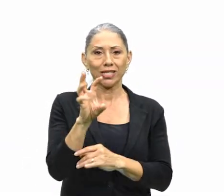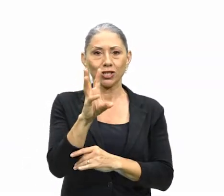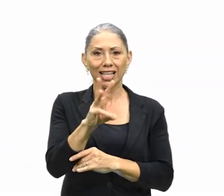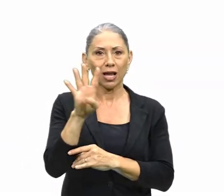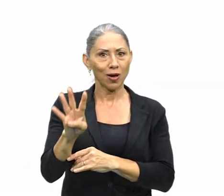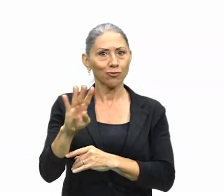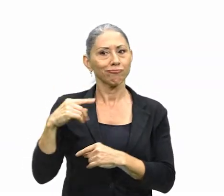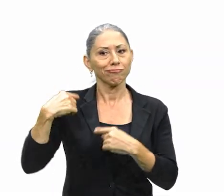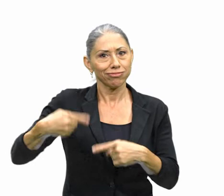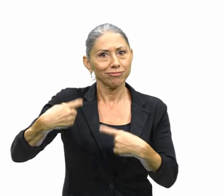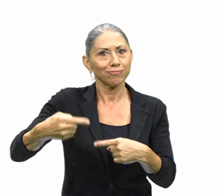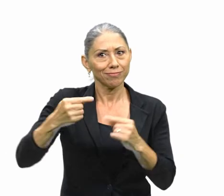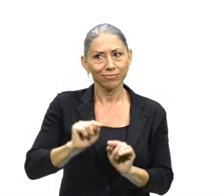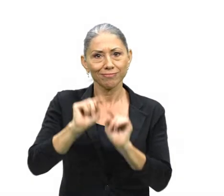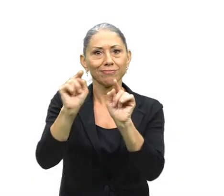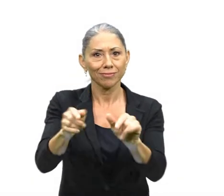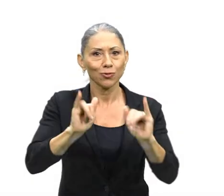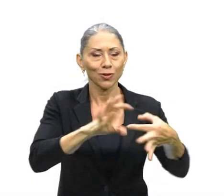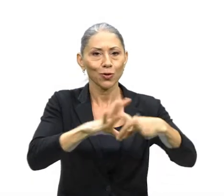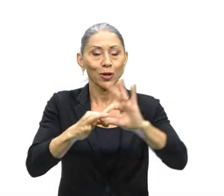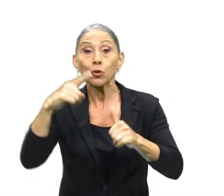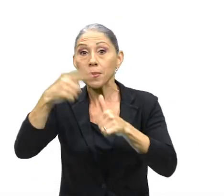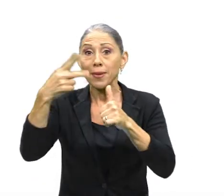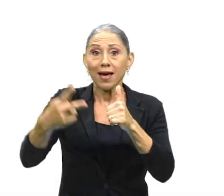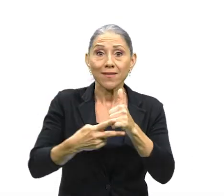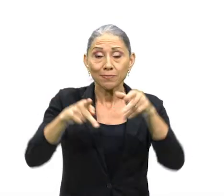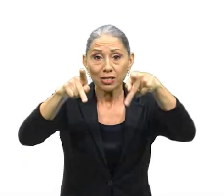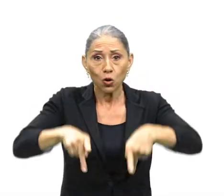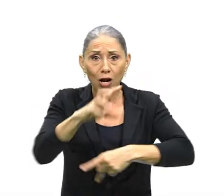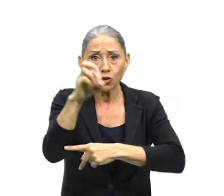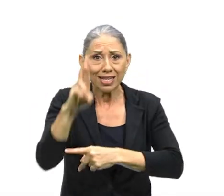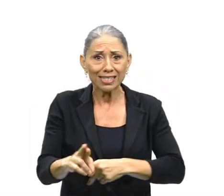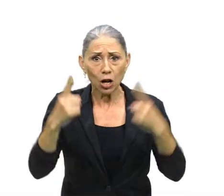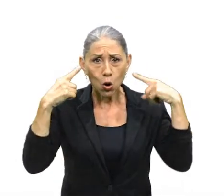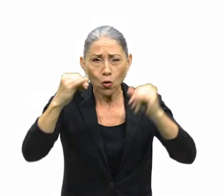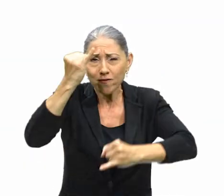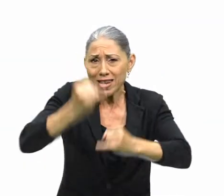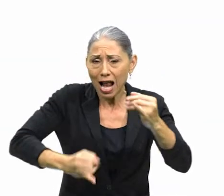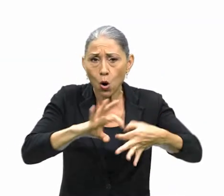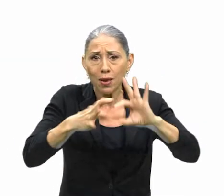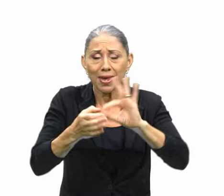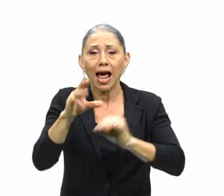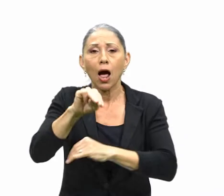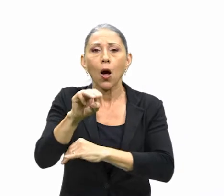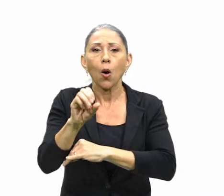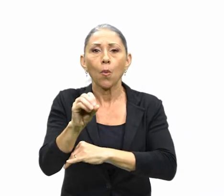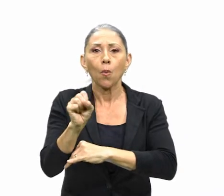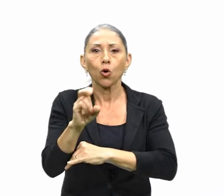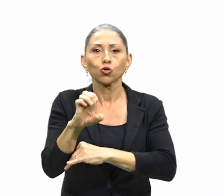ha asistido de manera continua. La primera vez que una persona costarricense llegó a una final olímpica fue en Moscú,